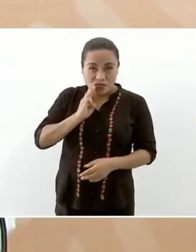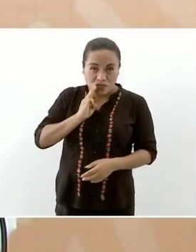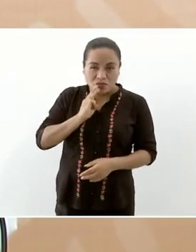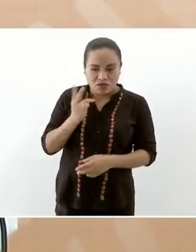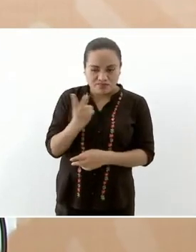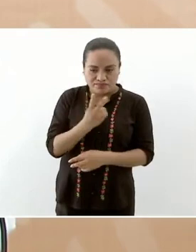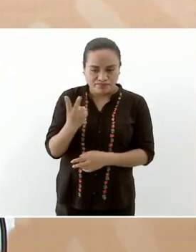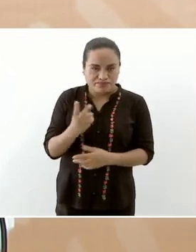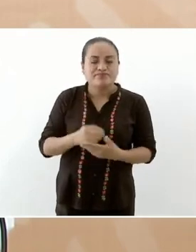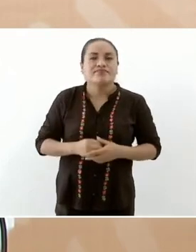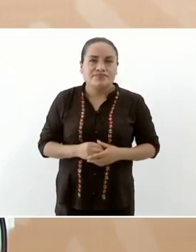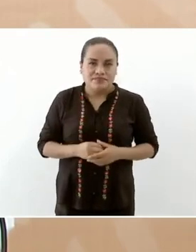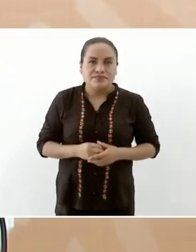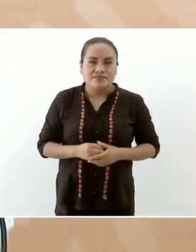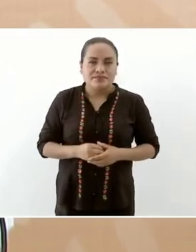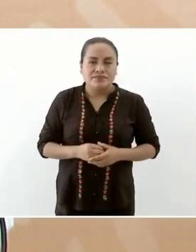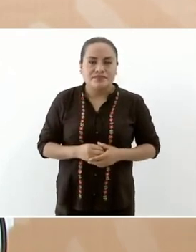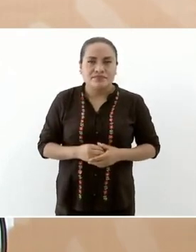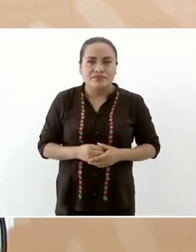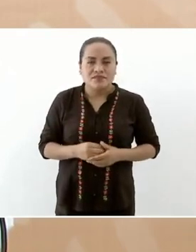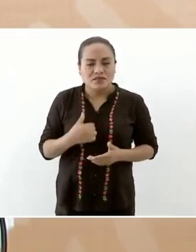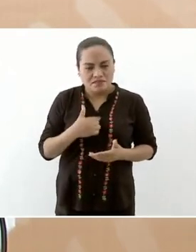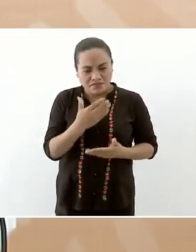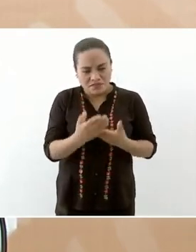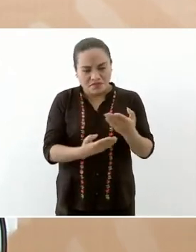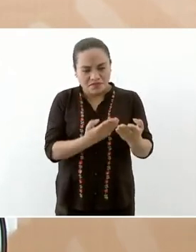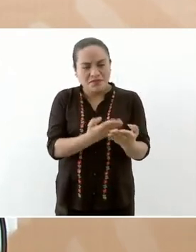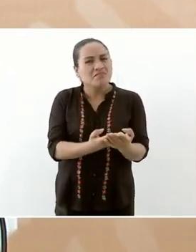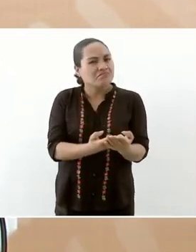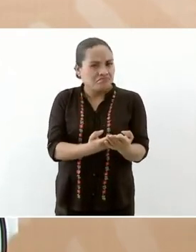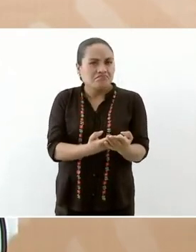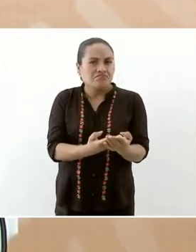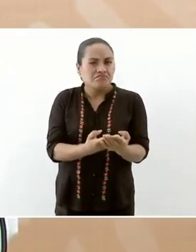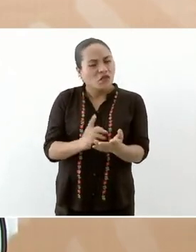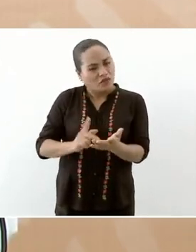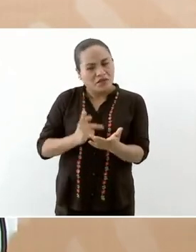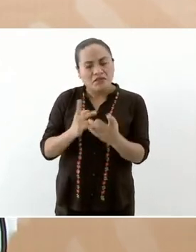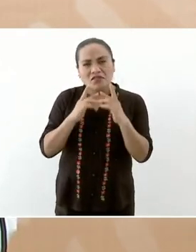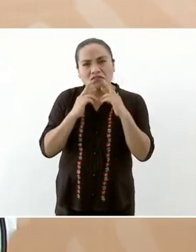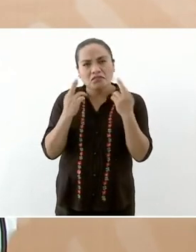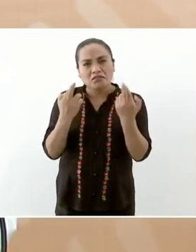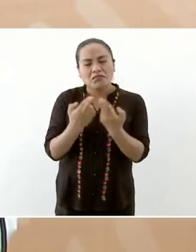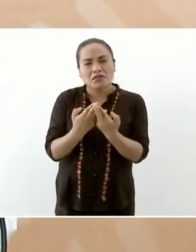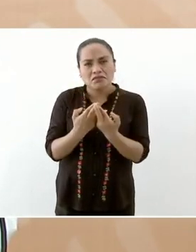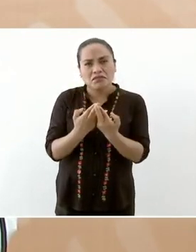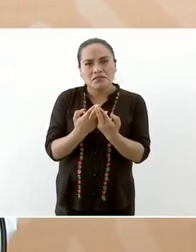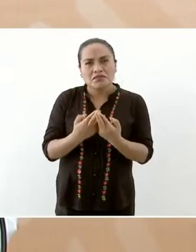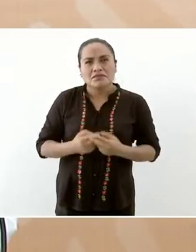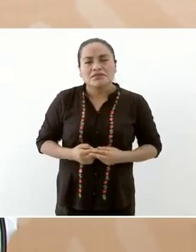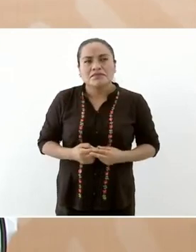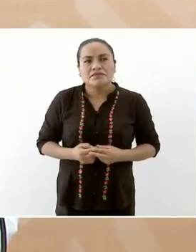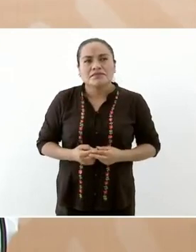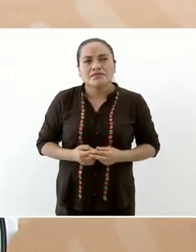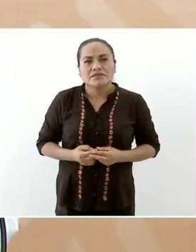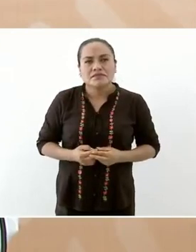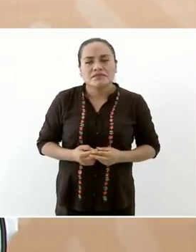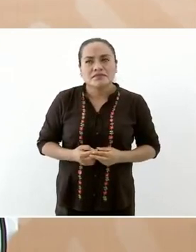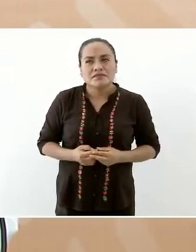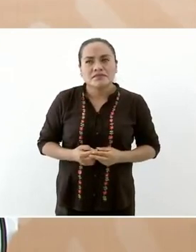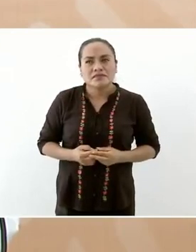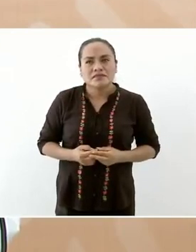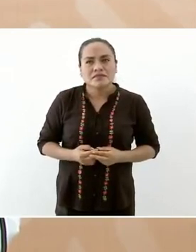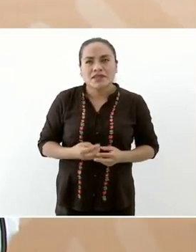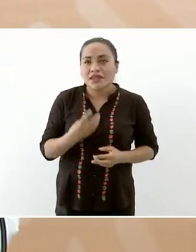yo les propongo que nos volvamos a reunir si les parece